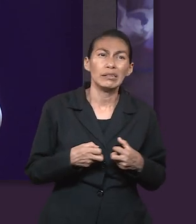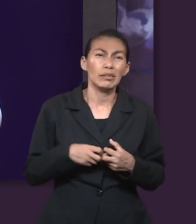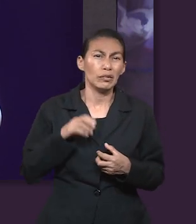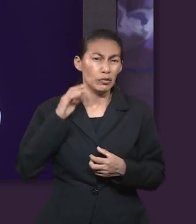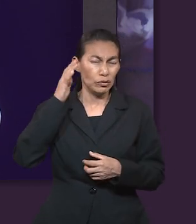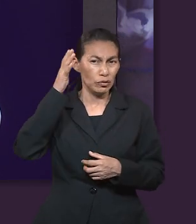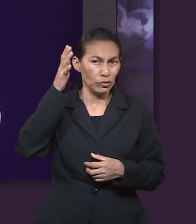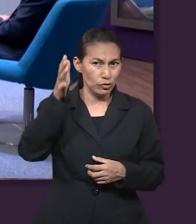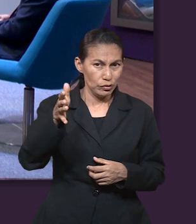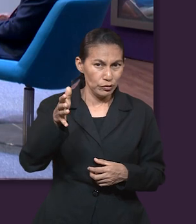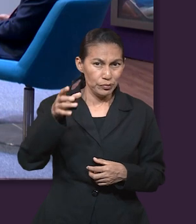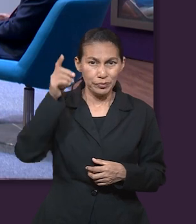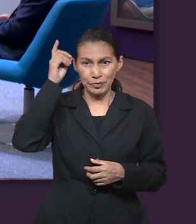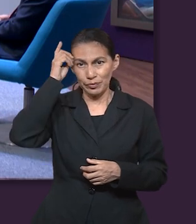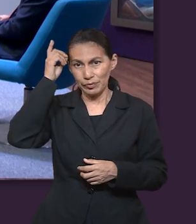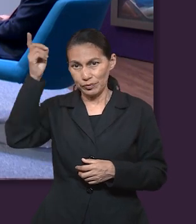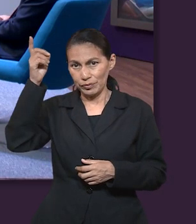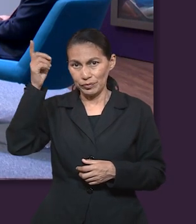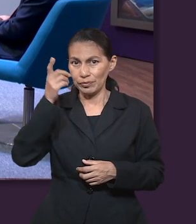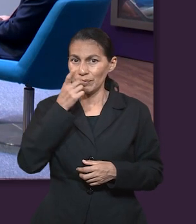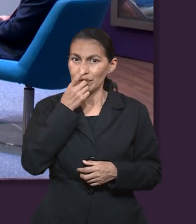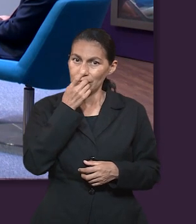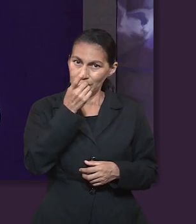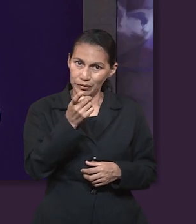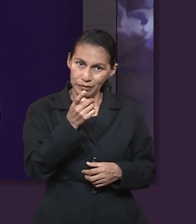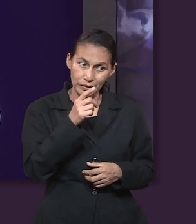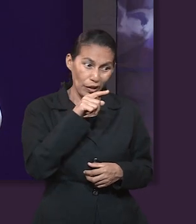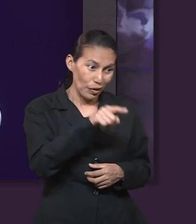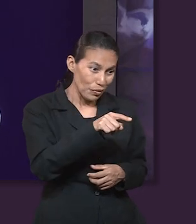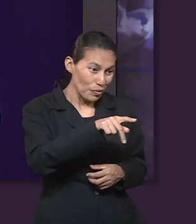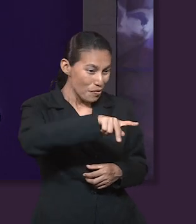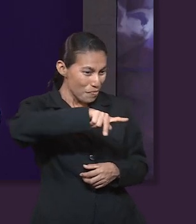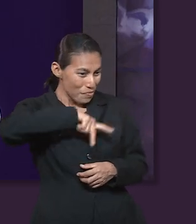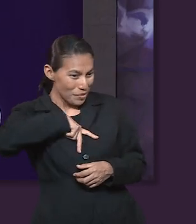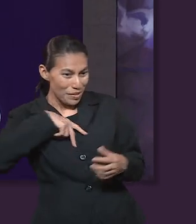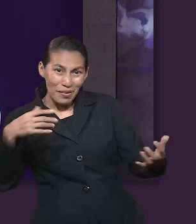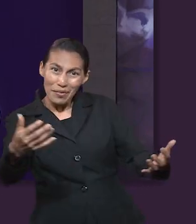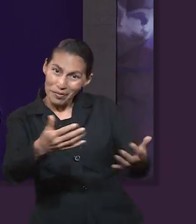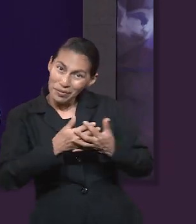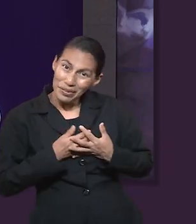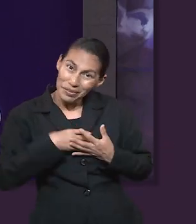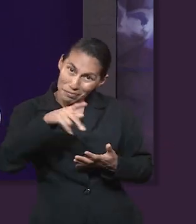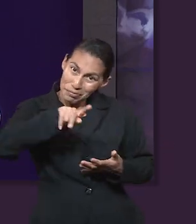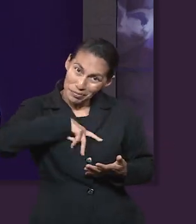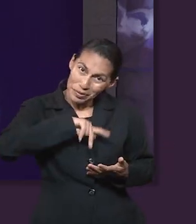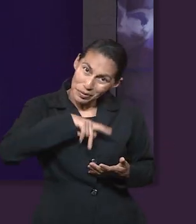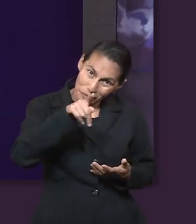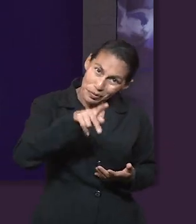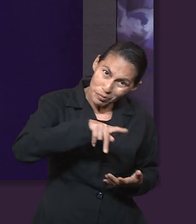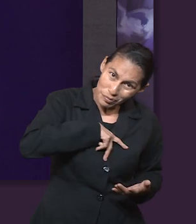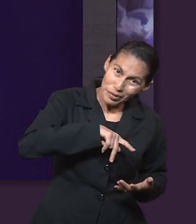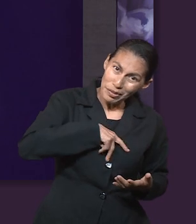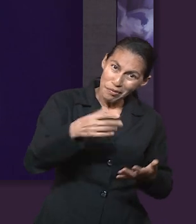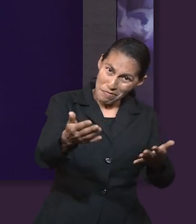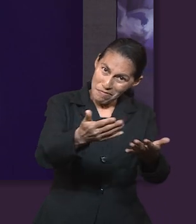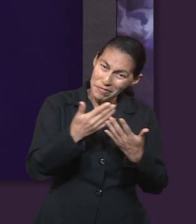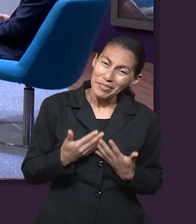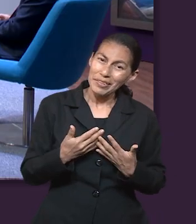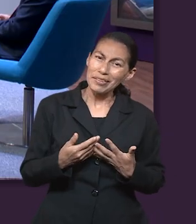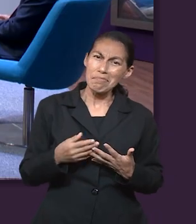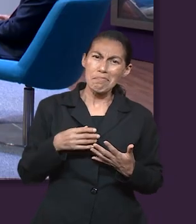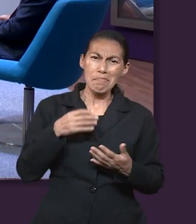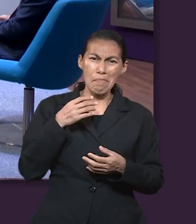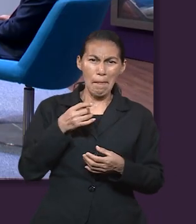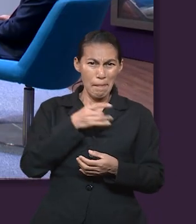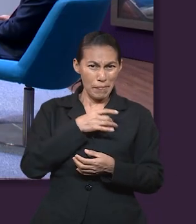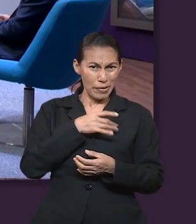en el presente, sino a futuro, ¿no? A futuro Dios nos dice, yo estoy, tú eres mío, yo estoy contigo, y te impulsa para no